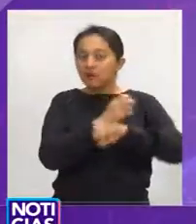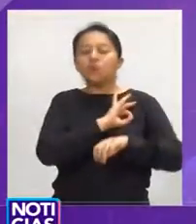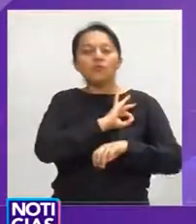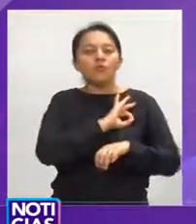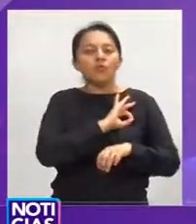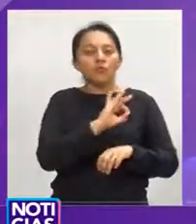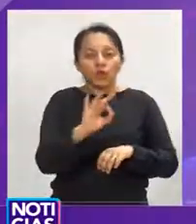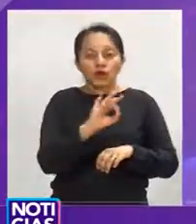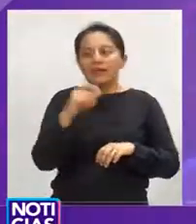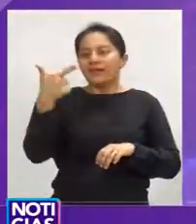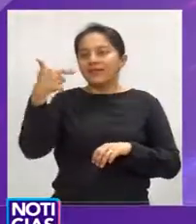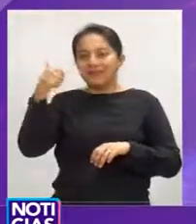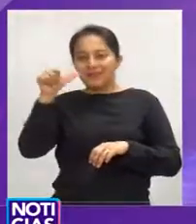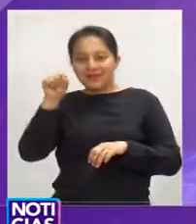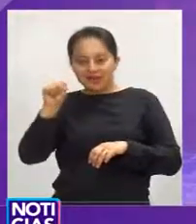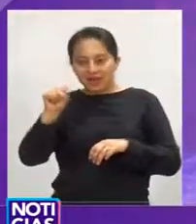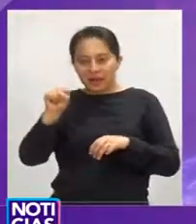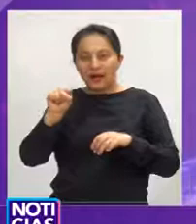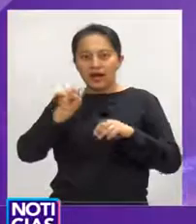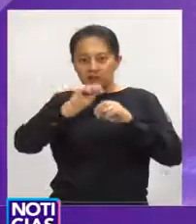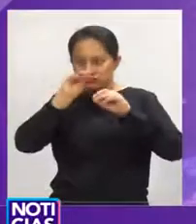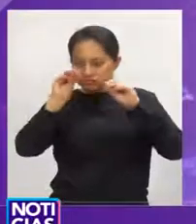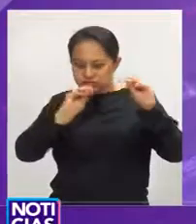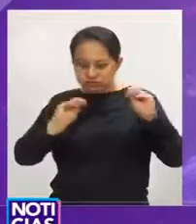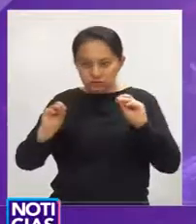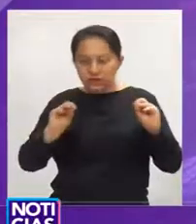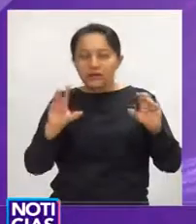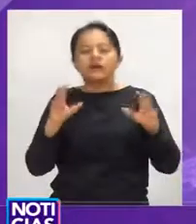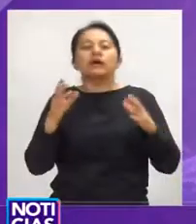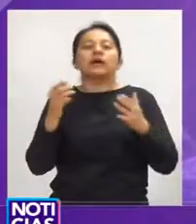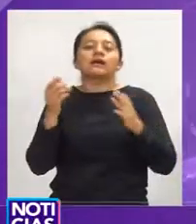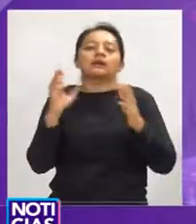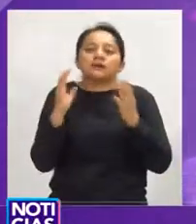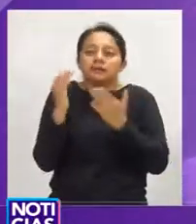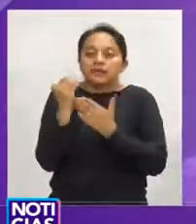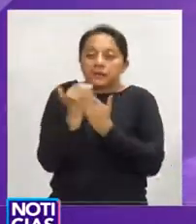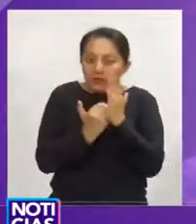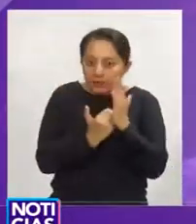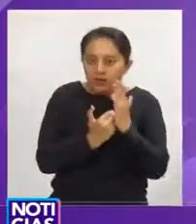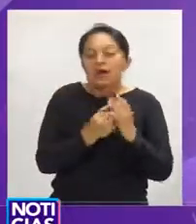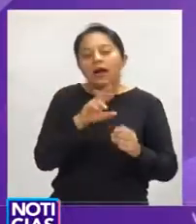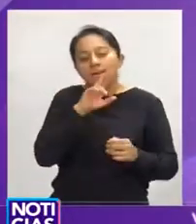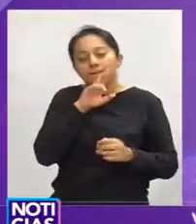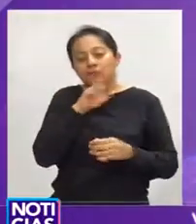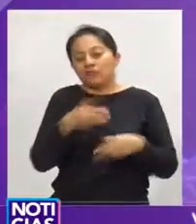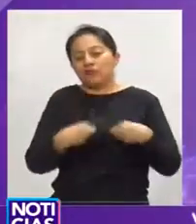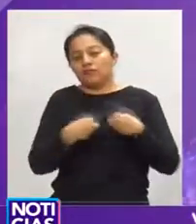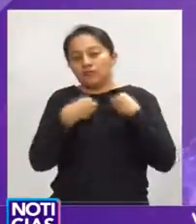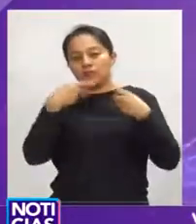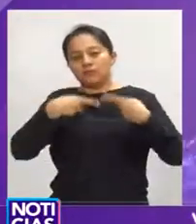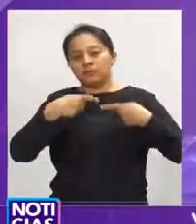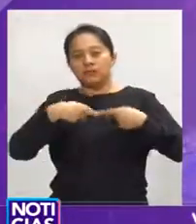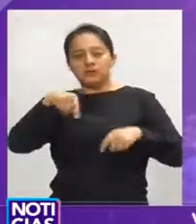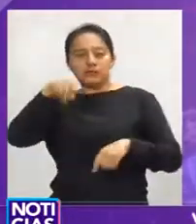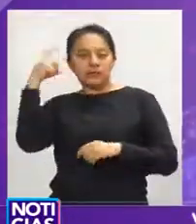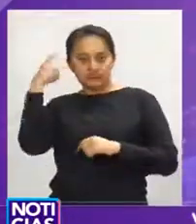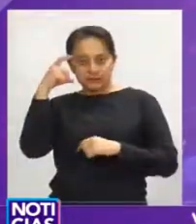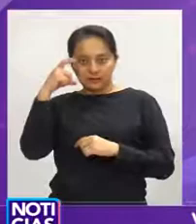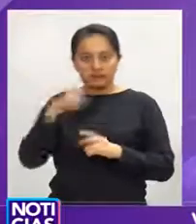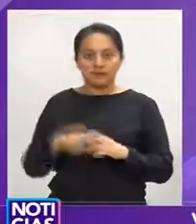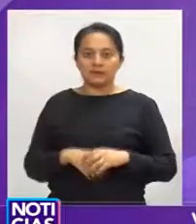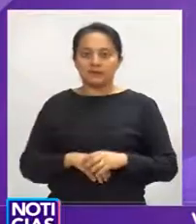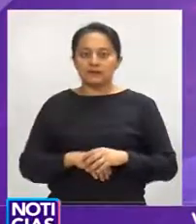invernadero y mejorar las condiciones de vida de los queretanos. Con imágenes de David Feregrino, informó para Noticias